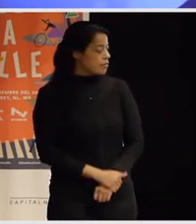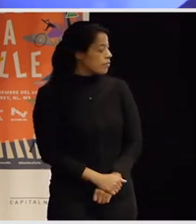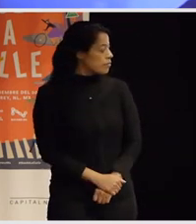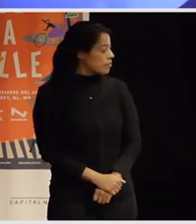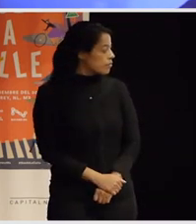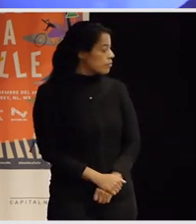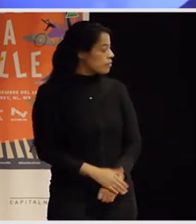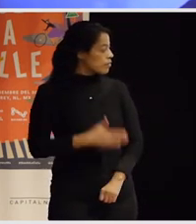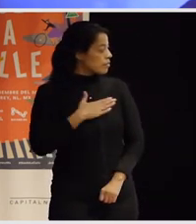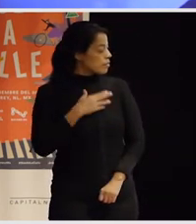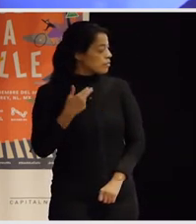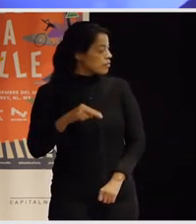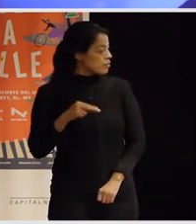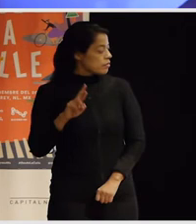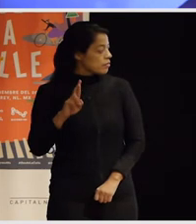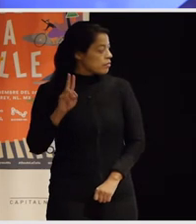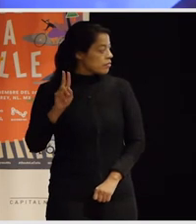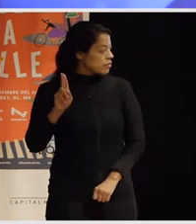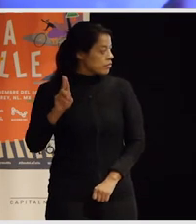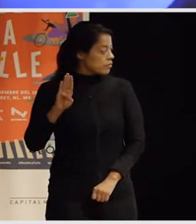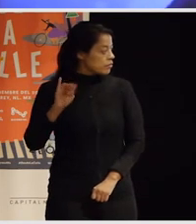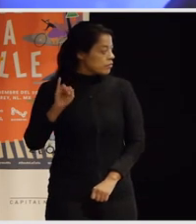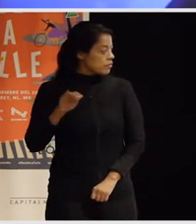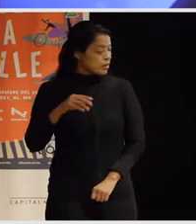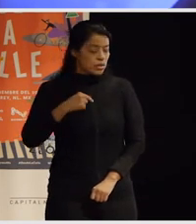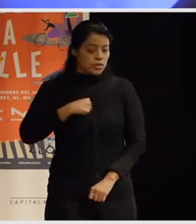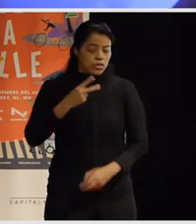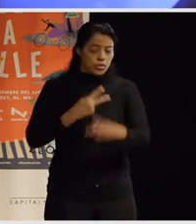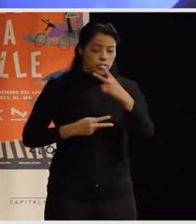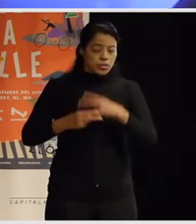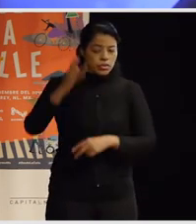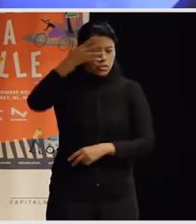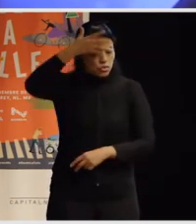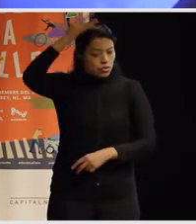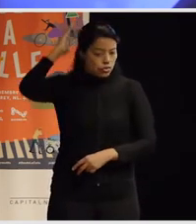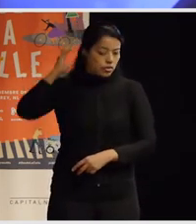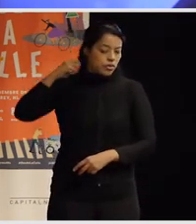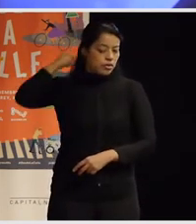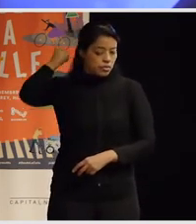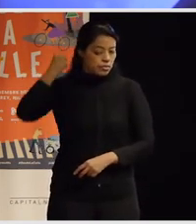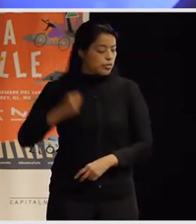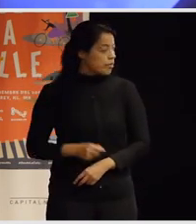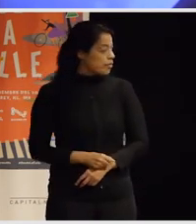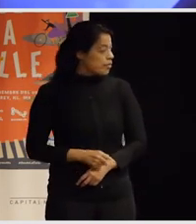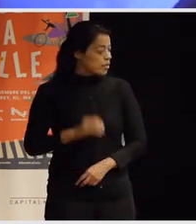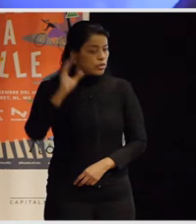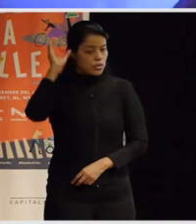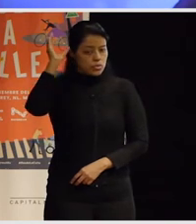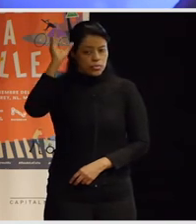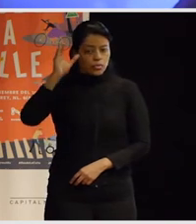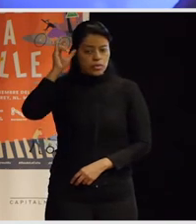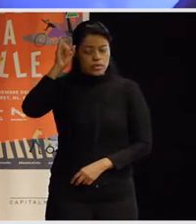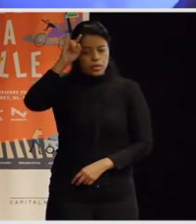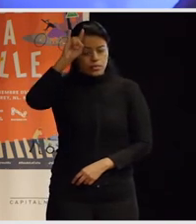mi nombre es Rubia Espinal y vengo de Cuernavaca Morelos y bueno con todo esto que platicabas y ayer también me venía